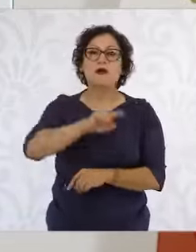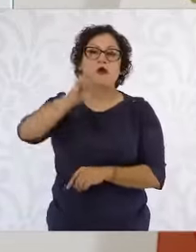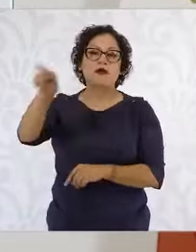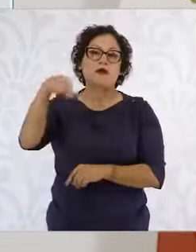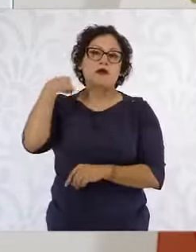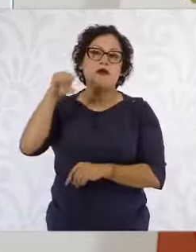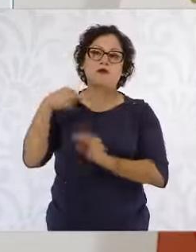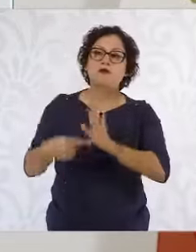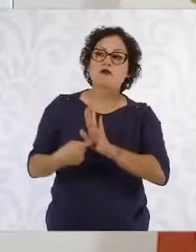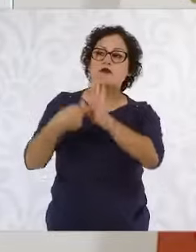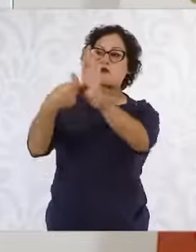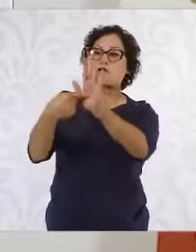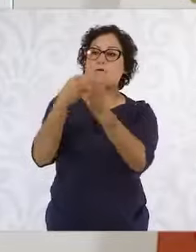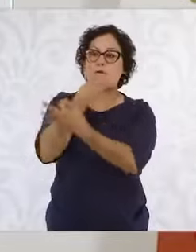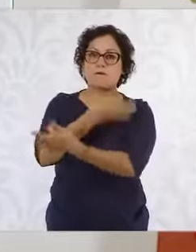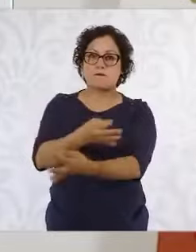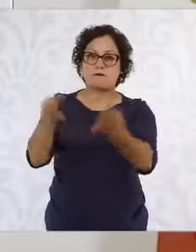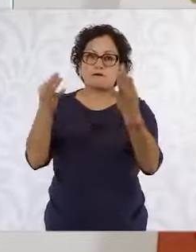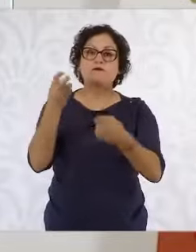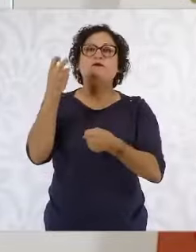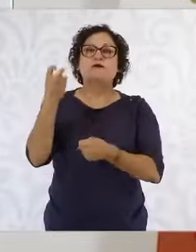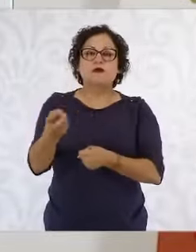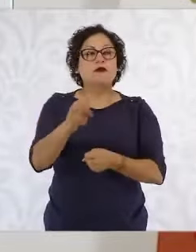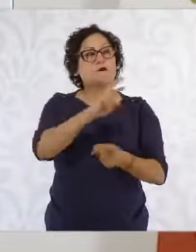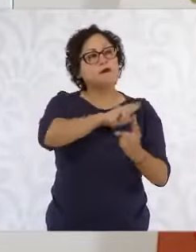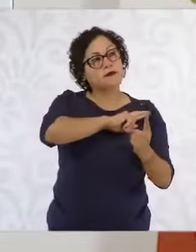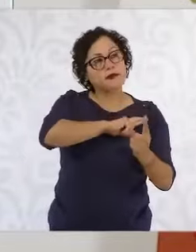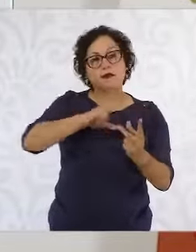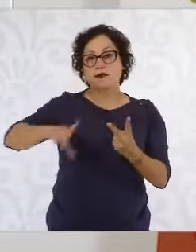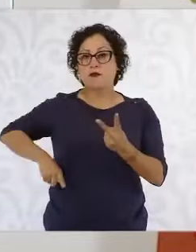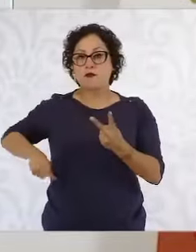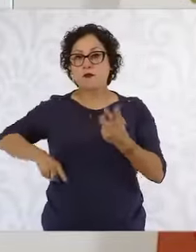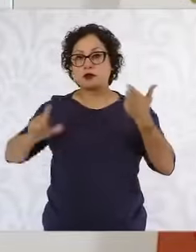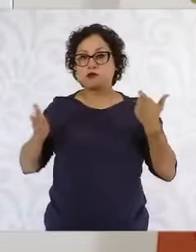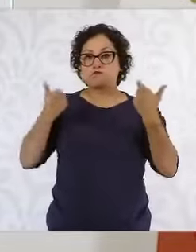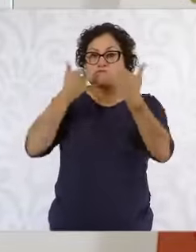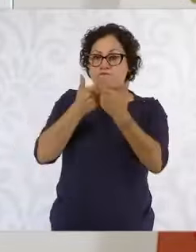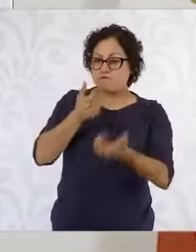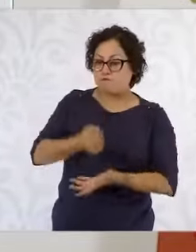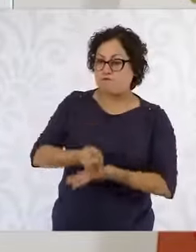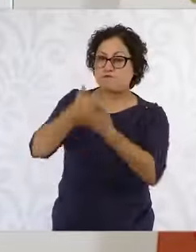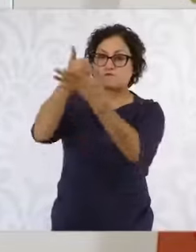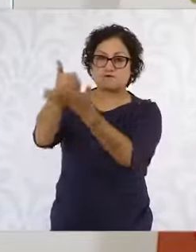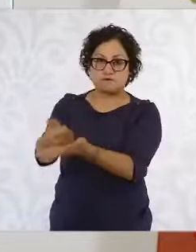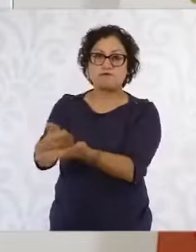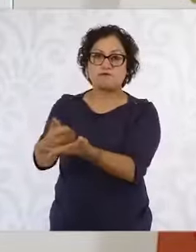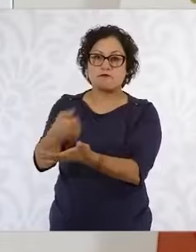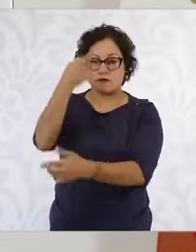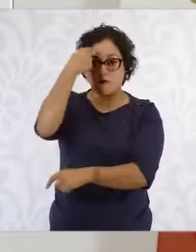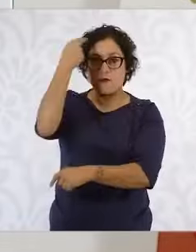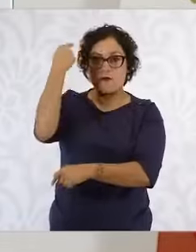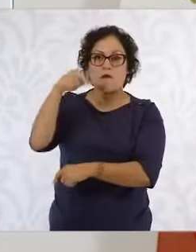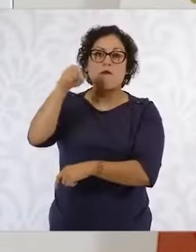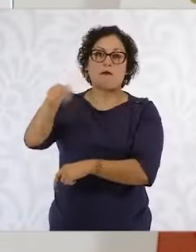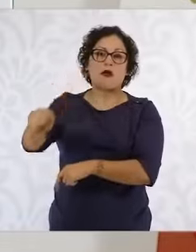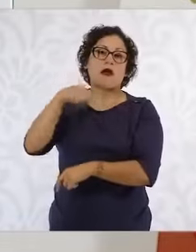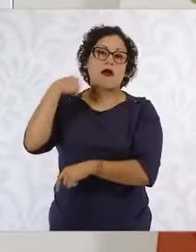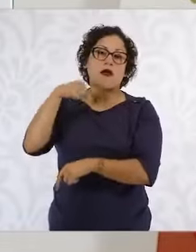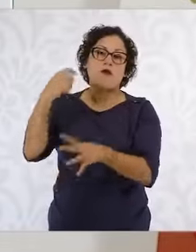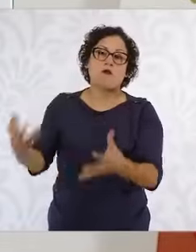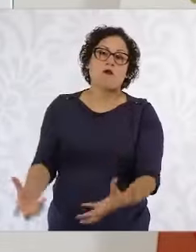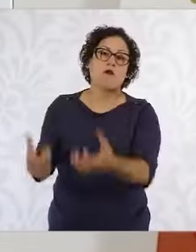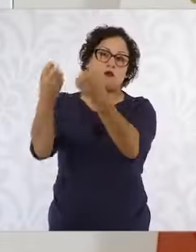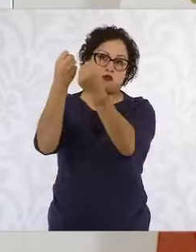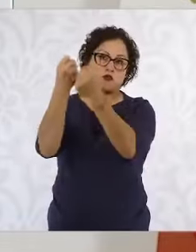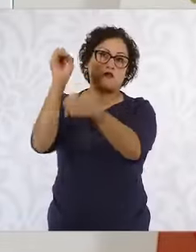este programa de inversión pública y privada que permita recuperar el Acapulco